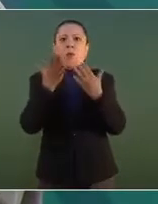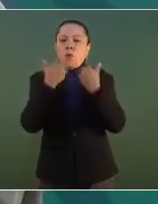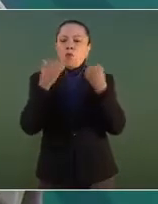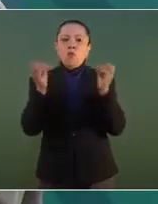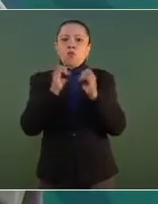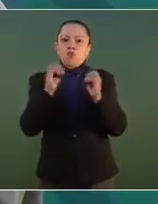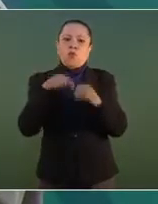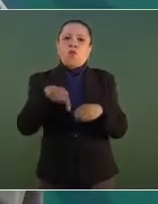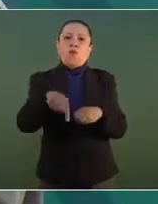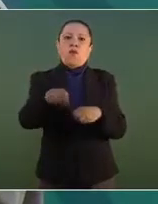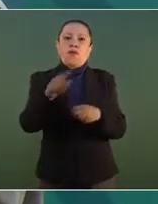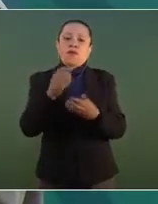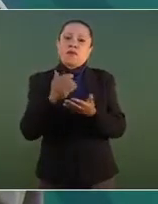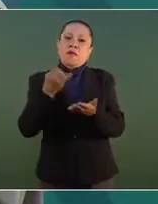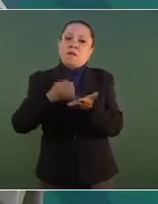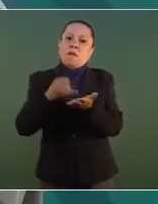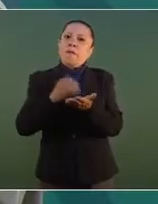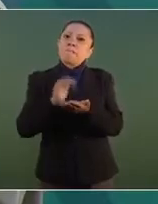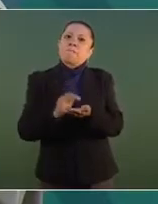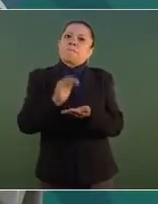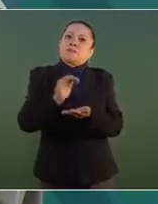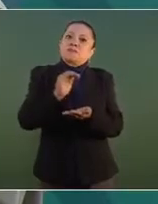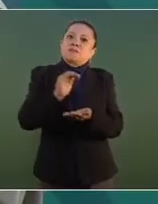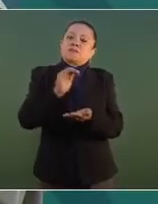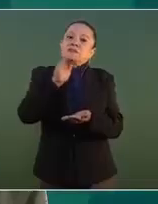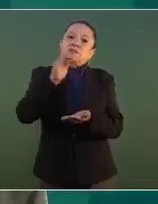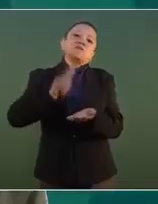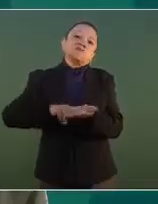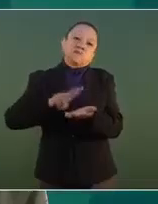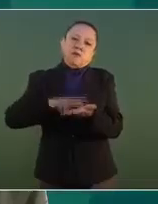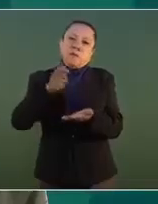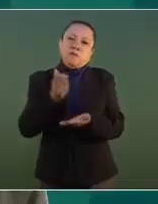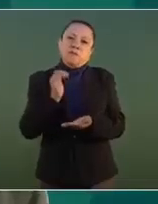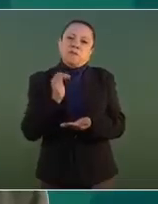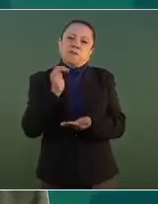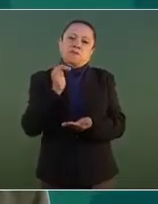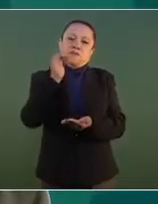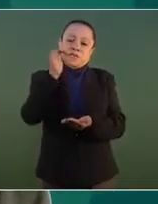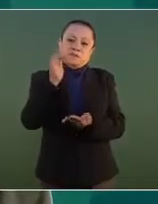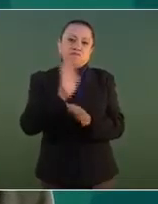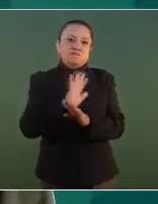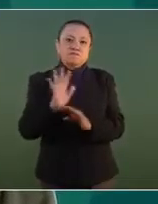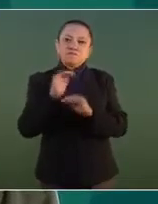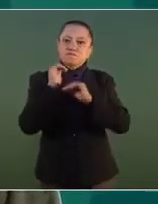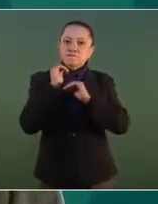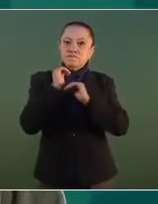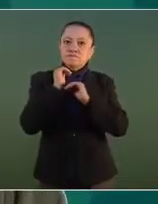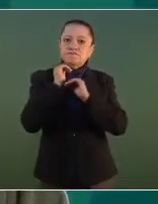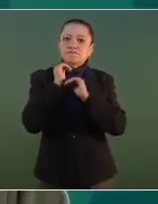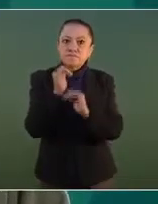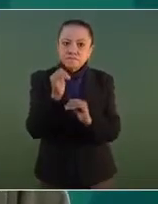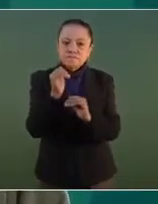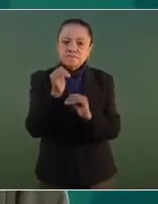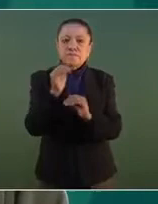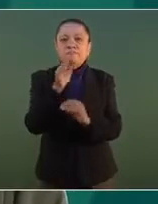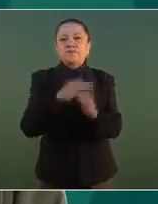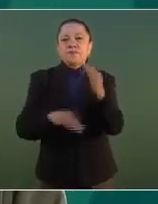por encima de la inflación,